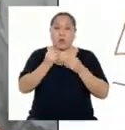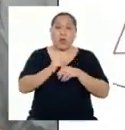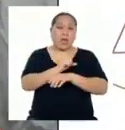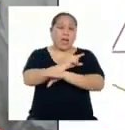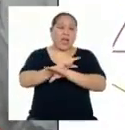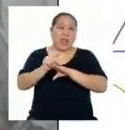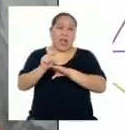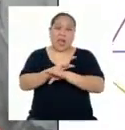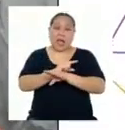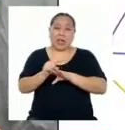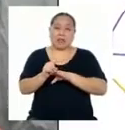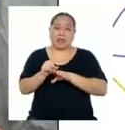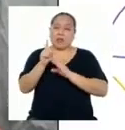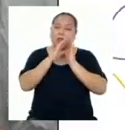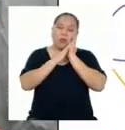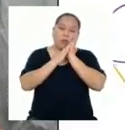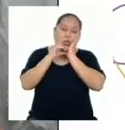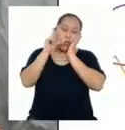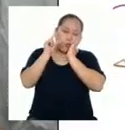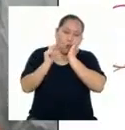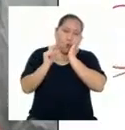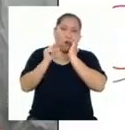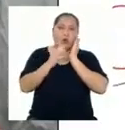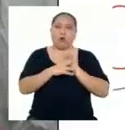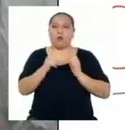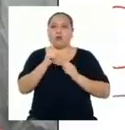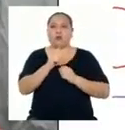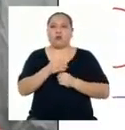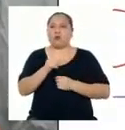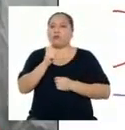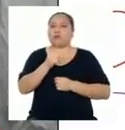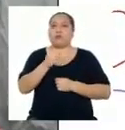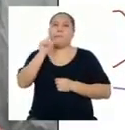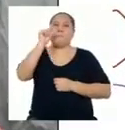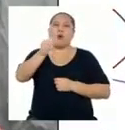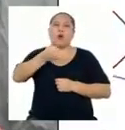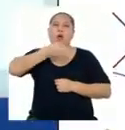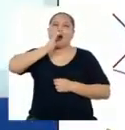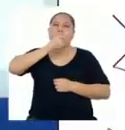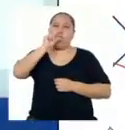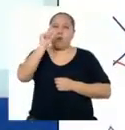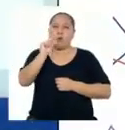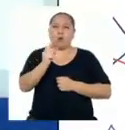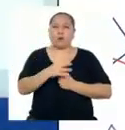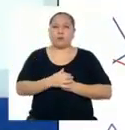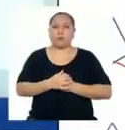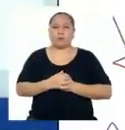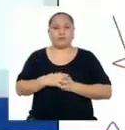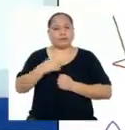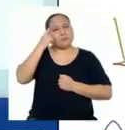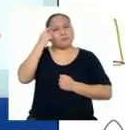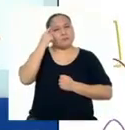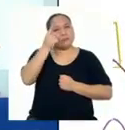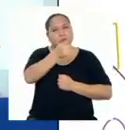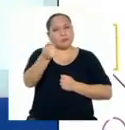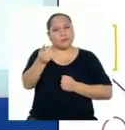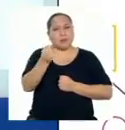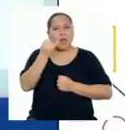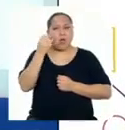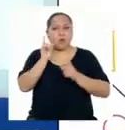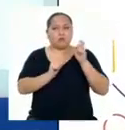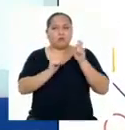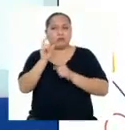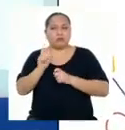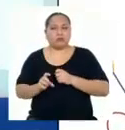saturadas, no dormir lo suficiente ni tampoco beber mucha agua. ¿Por qué creen que para algunas